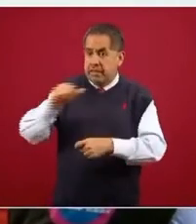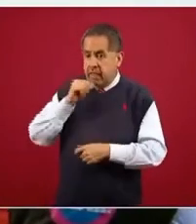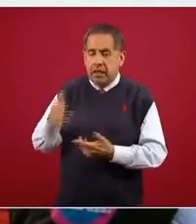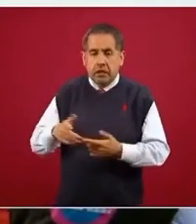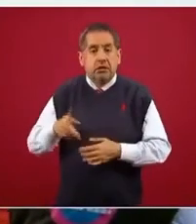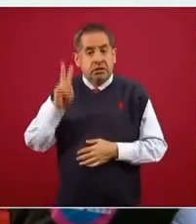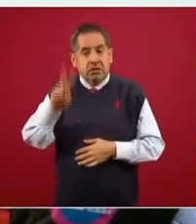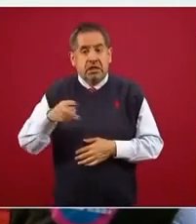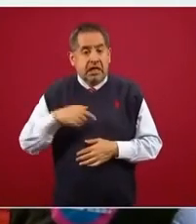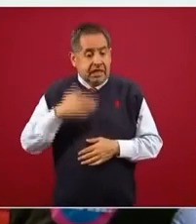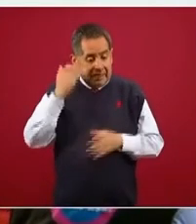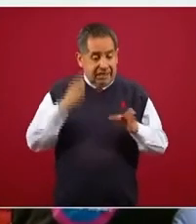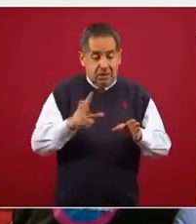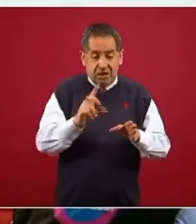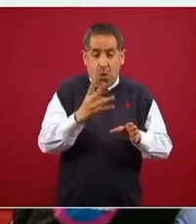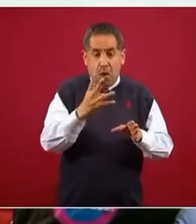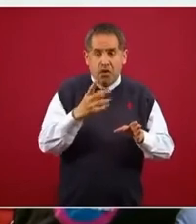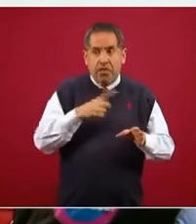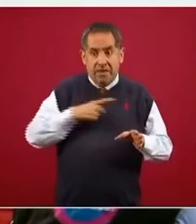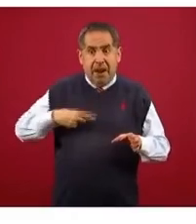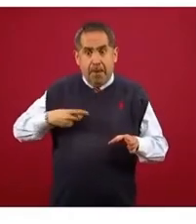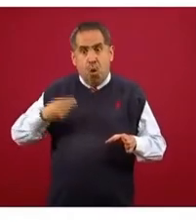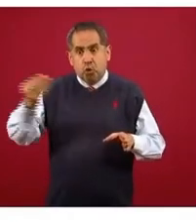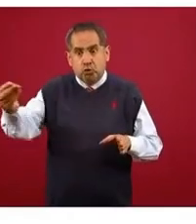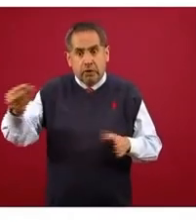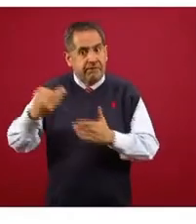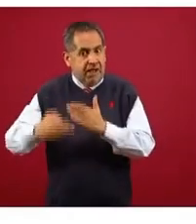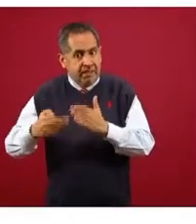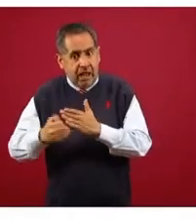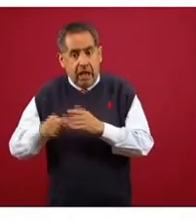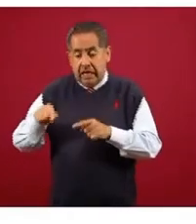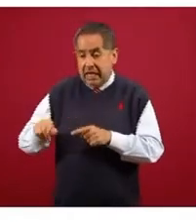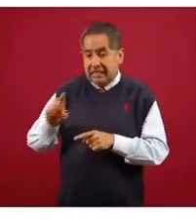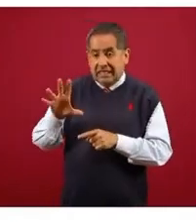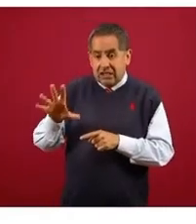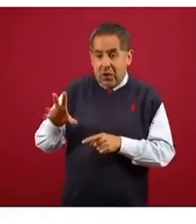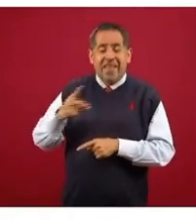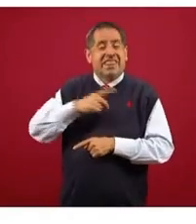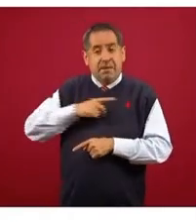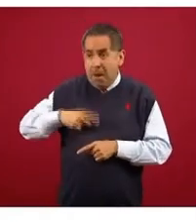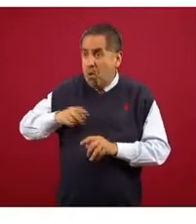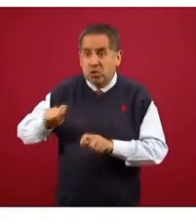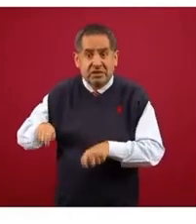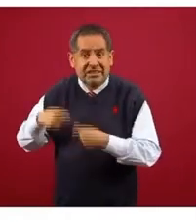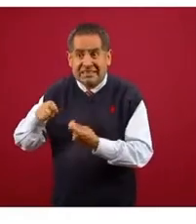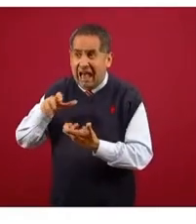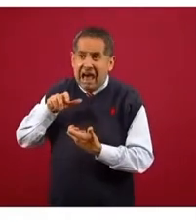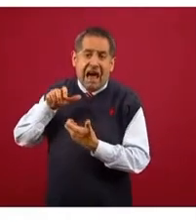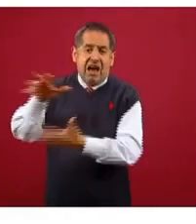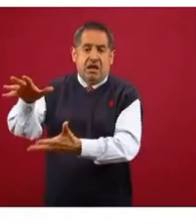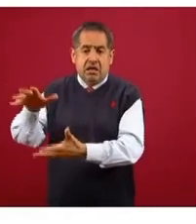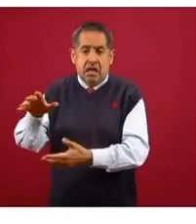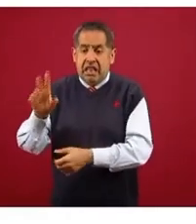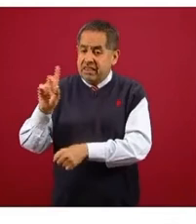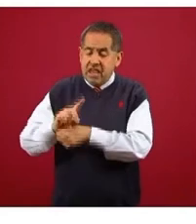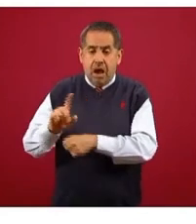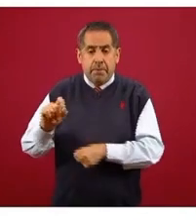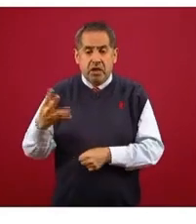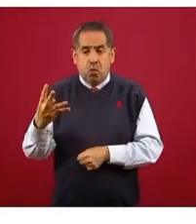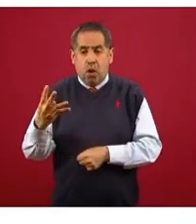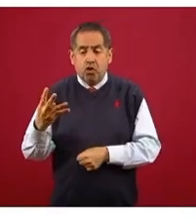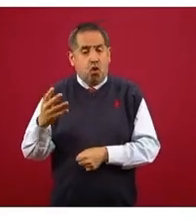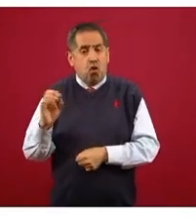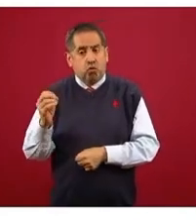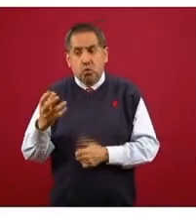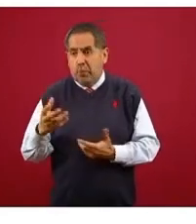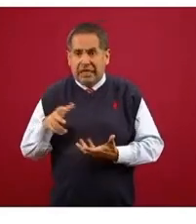deber y en el ciclo 35, que es el de ahorita, tenemos a fuerzas que pagar. Y el 24 de octubre. Ahora,